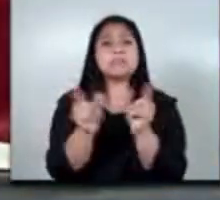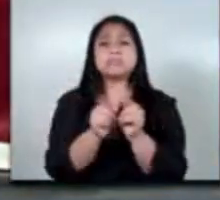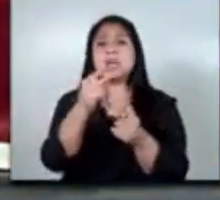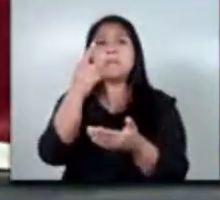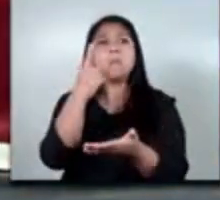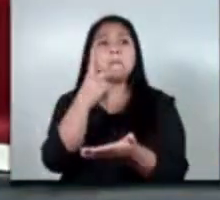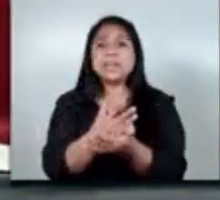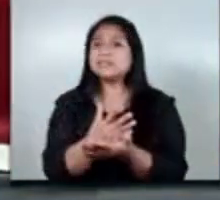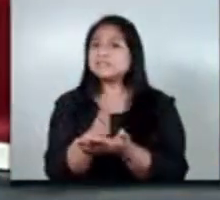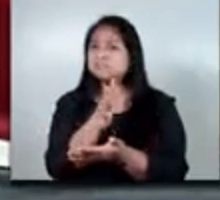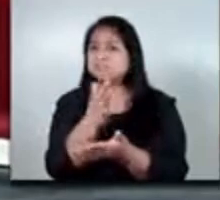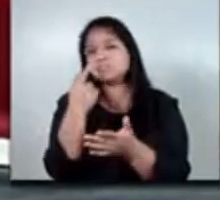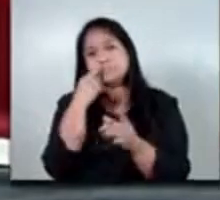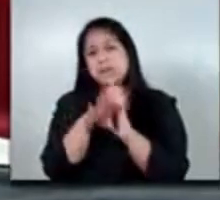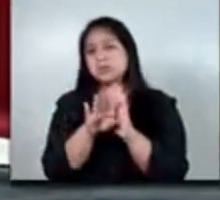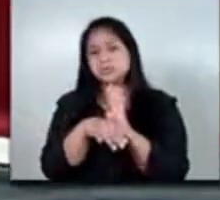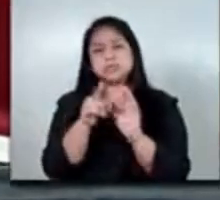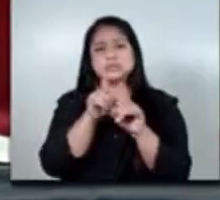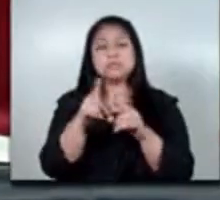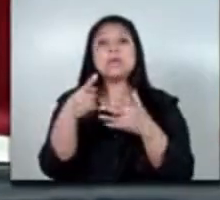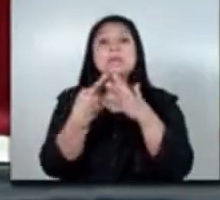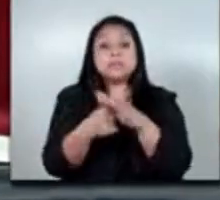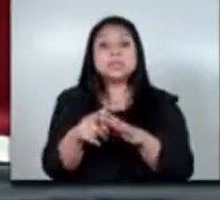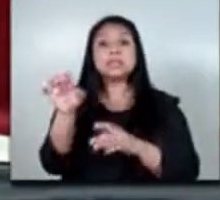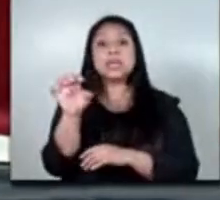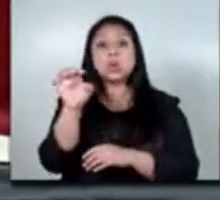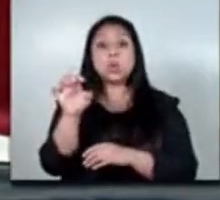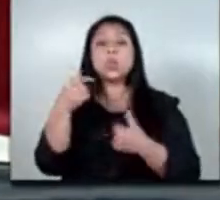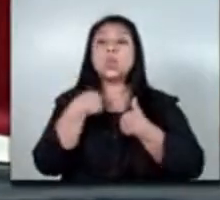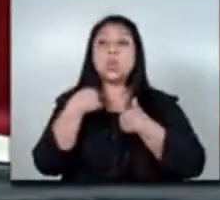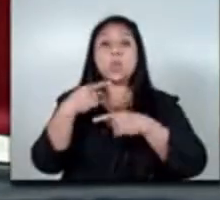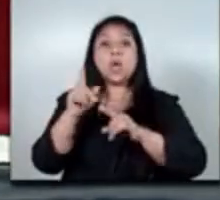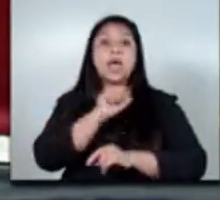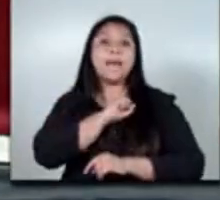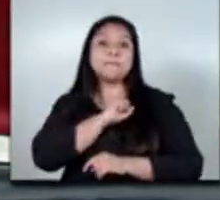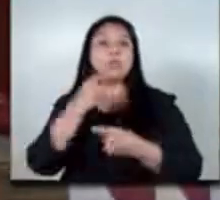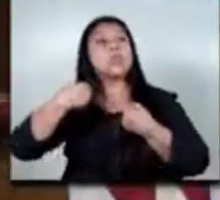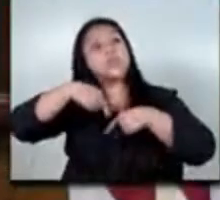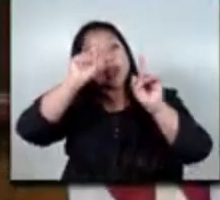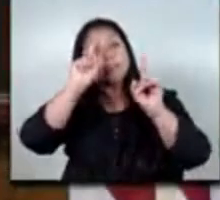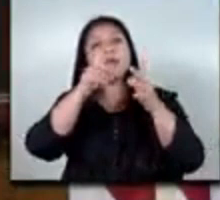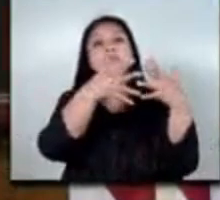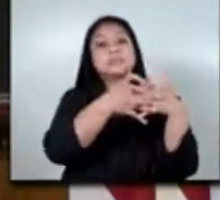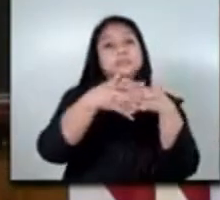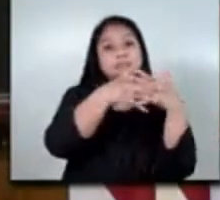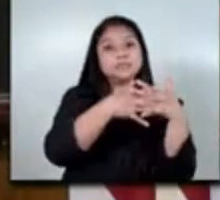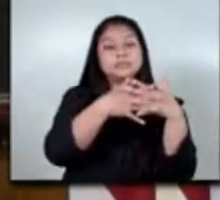y a principios de enero pues ya con unos compañeros pues viajamos a eeuu